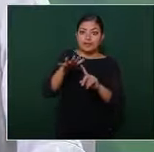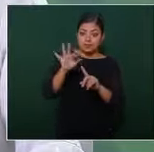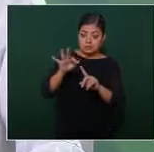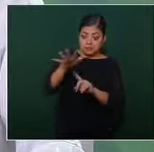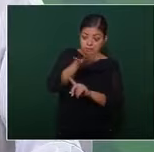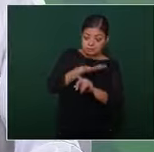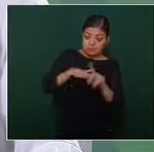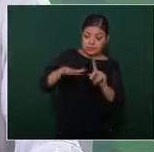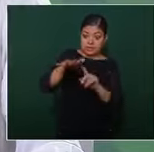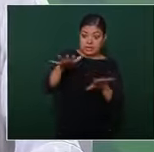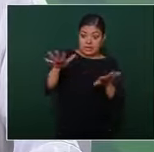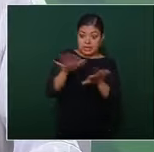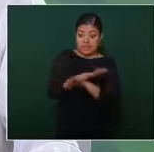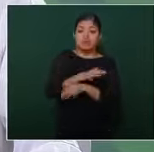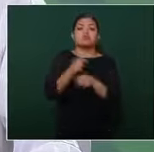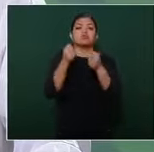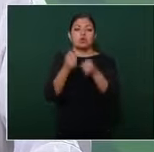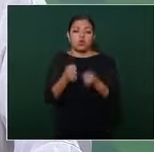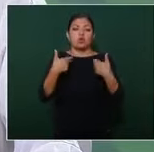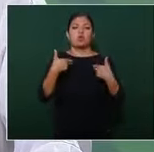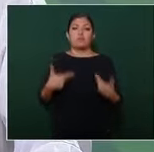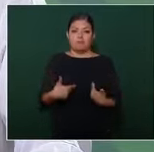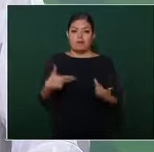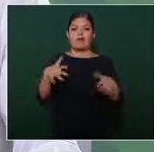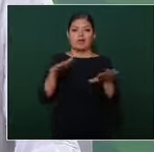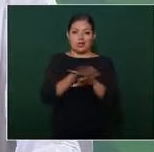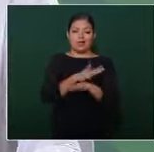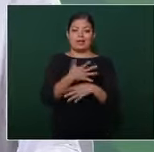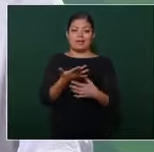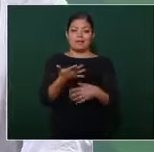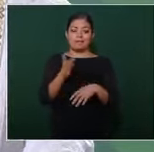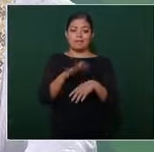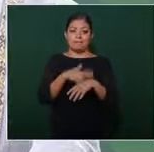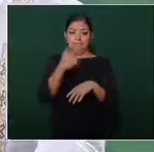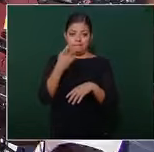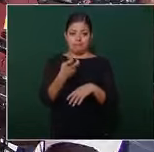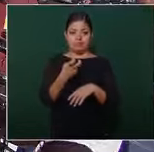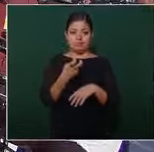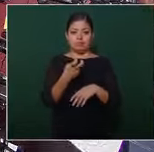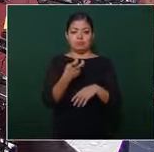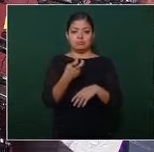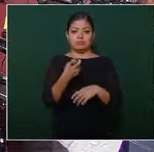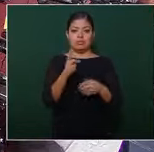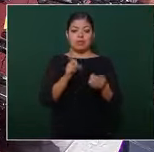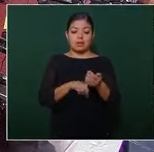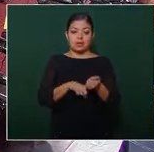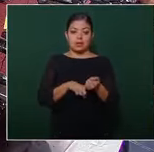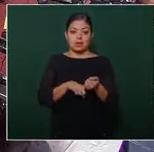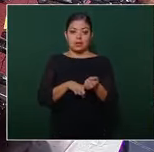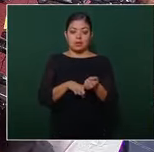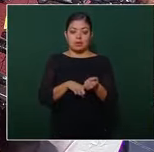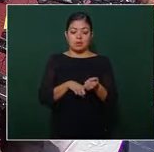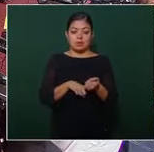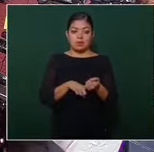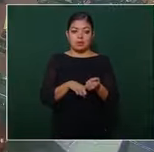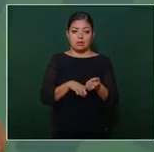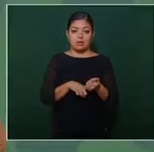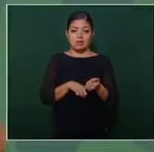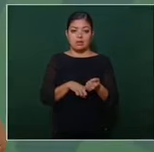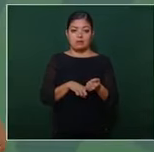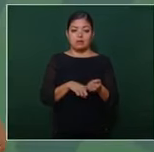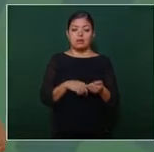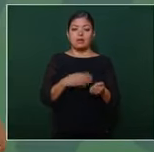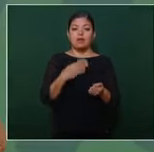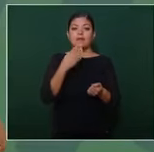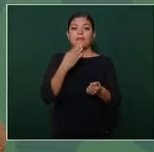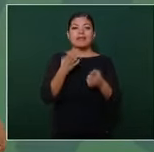circunstancia cambia el ser humano entonces por eso los programas de bienestar